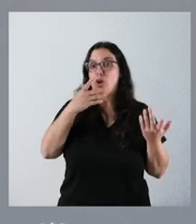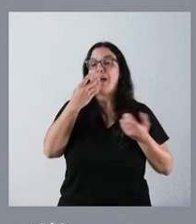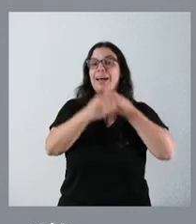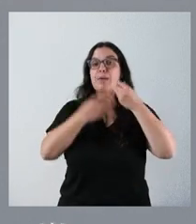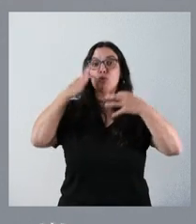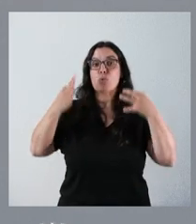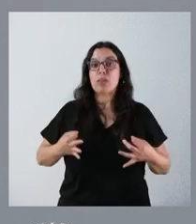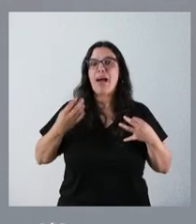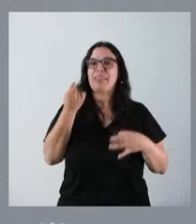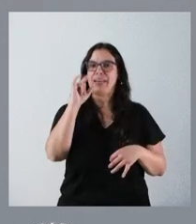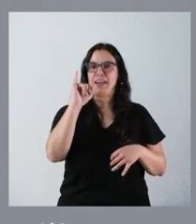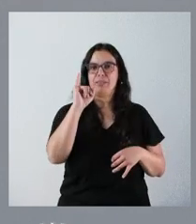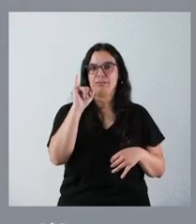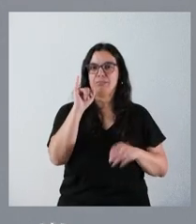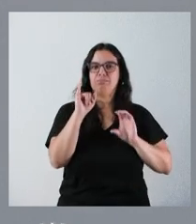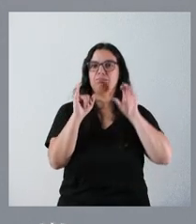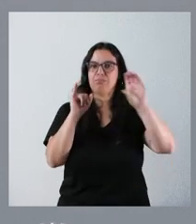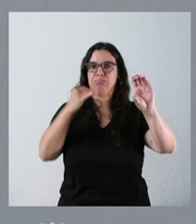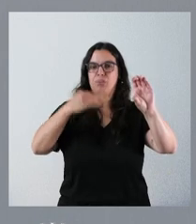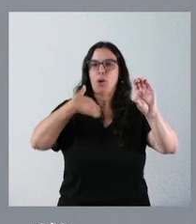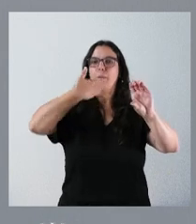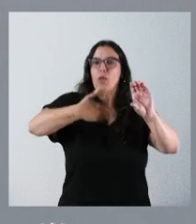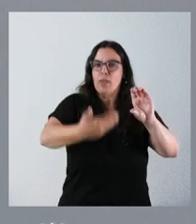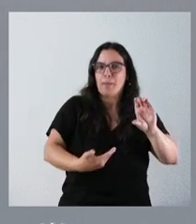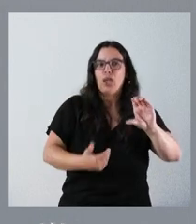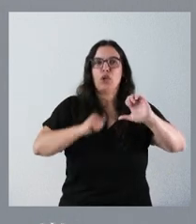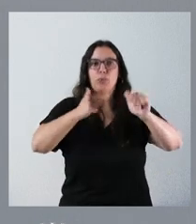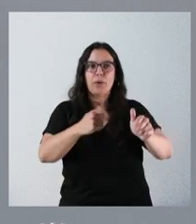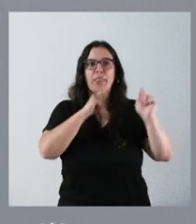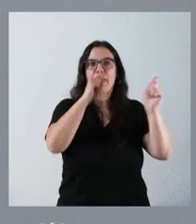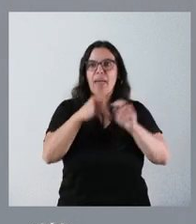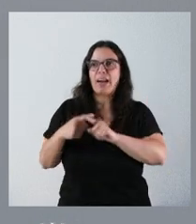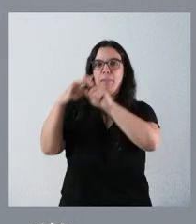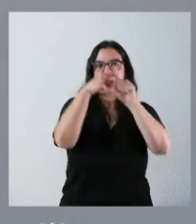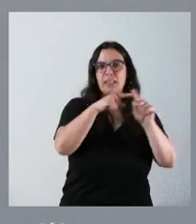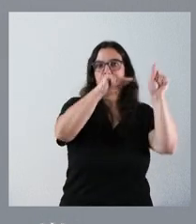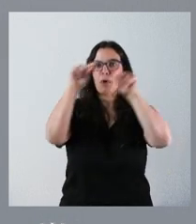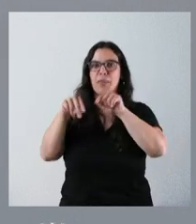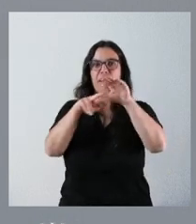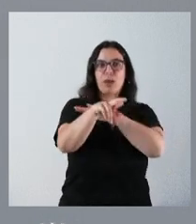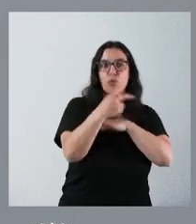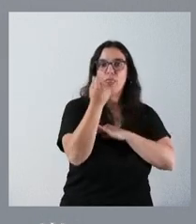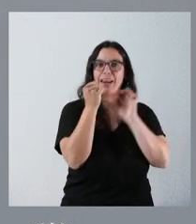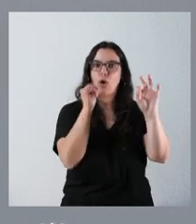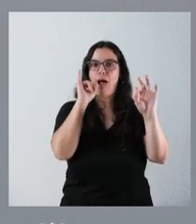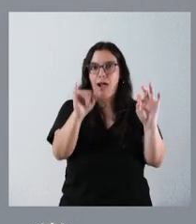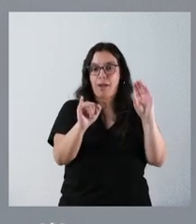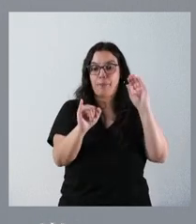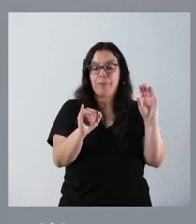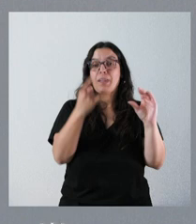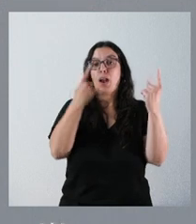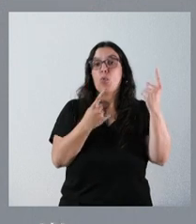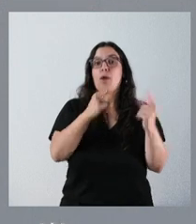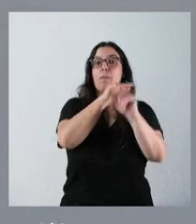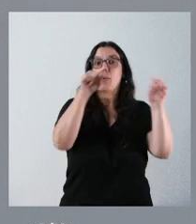económica, esa aportación económica, el procedimiento, el llevarlo a cabo, la asignación por cada una de las provincias, los recursos, los dineros. Y en algunas provincias está más